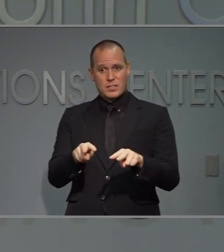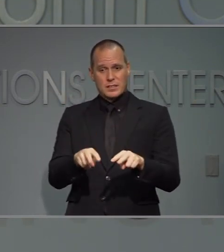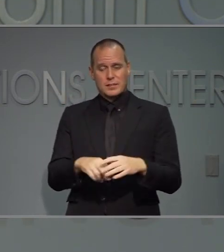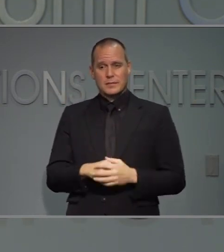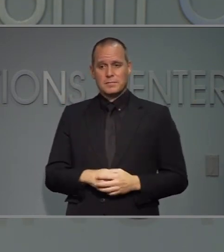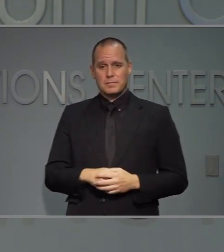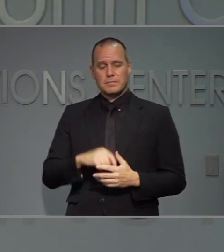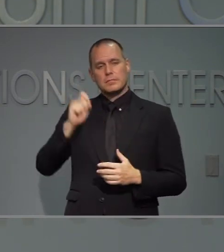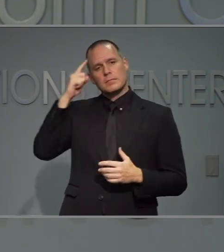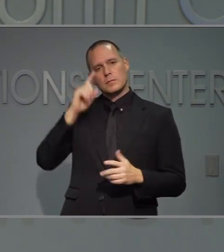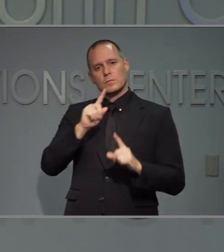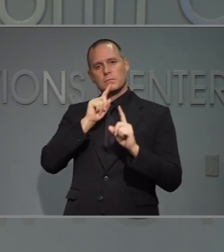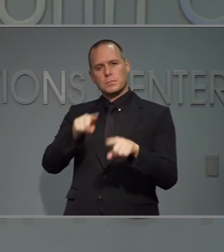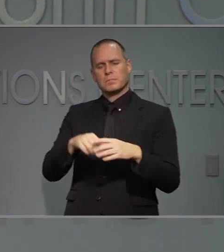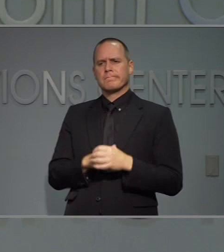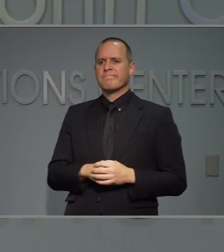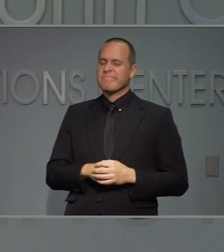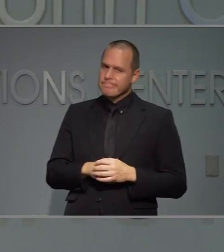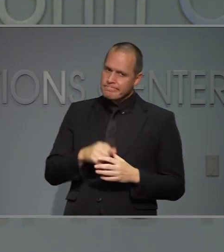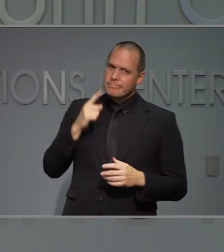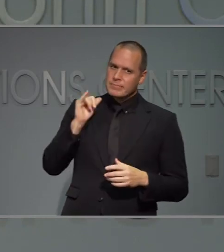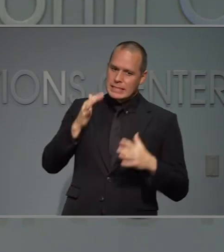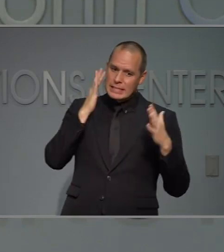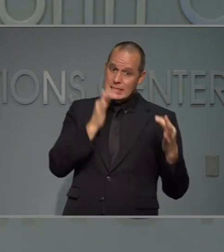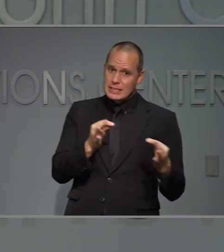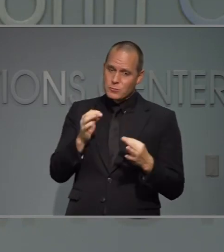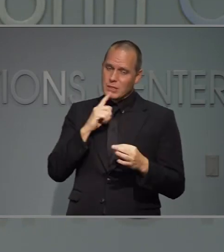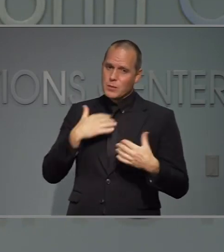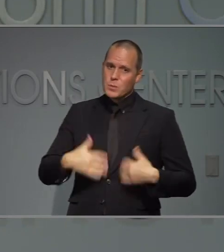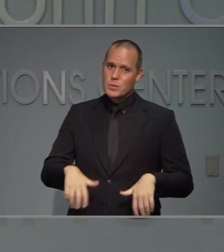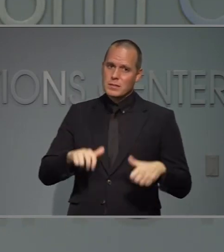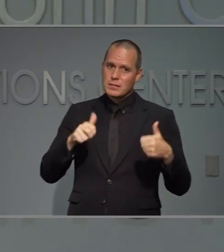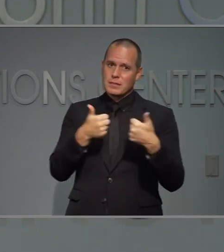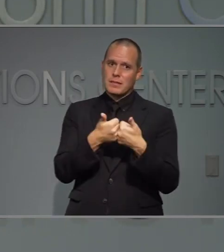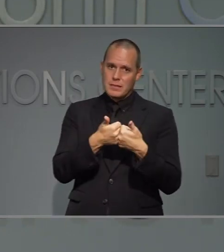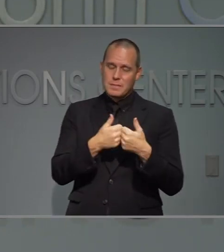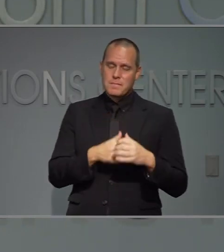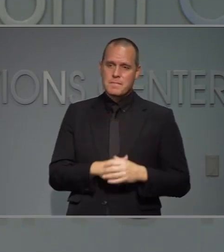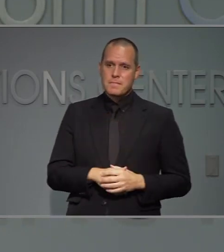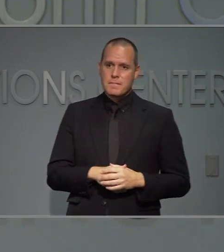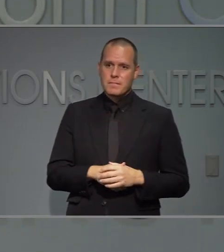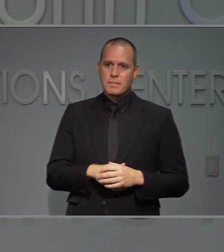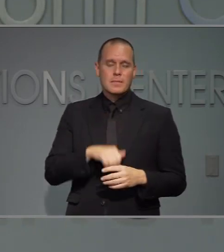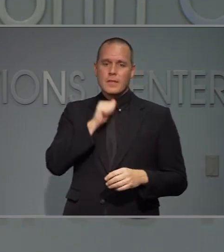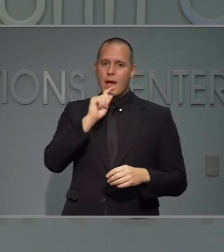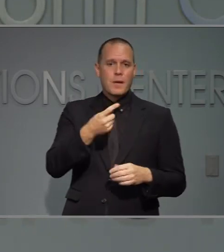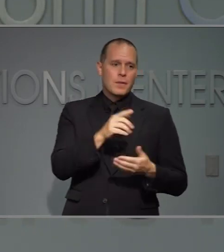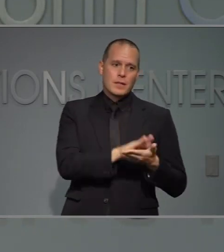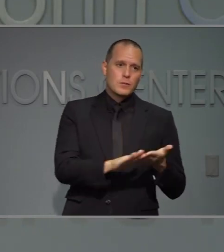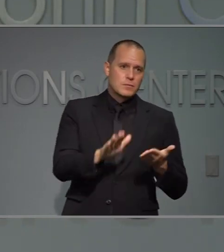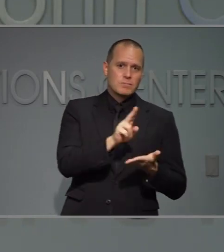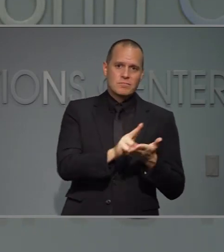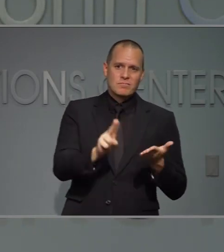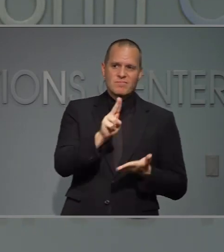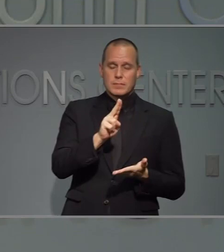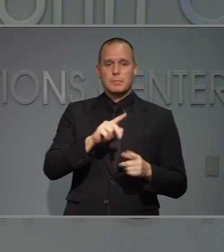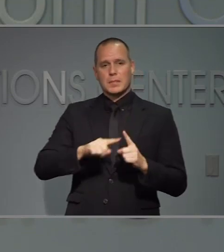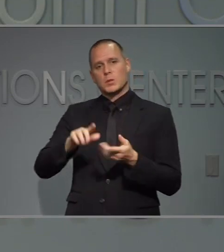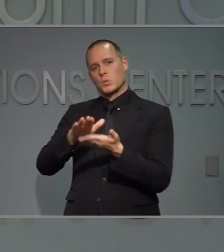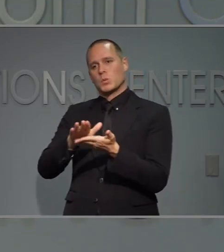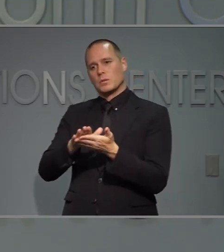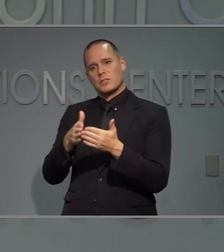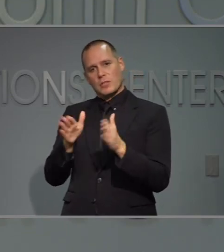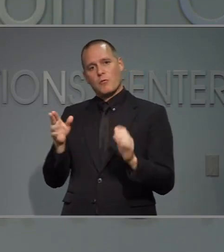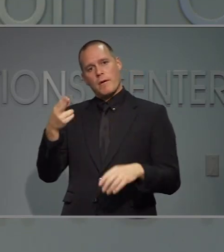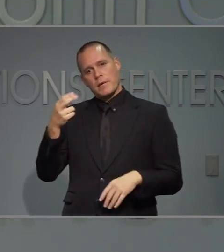respuesta a estas son decisiones muy serias no tan solo para las universidades sino también para las en bachilleratos a mí me encantan los